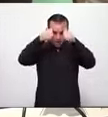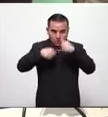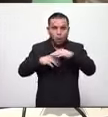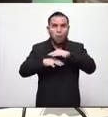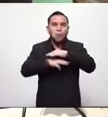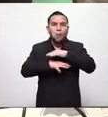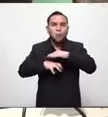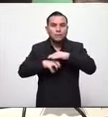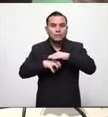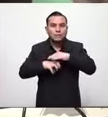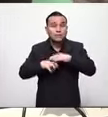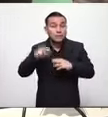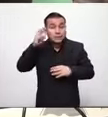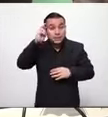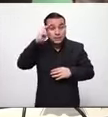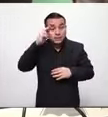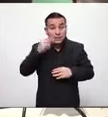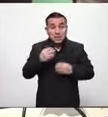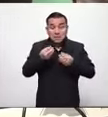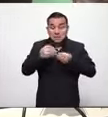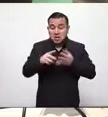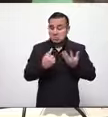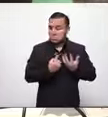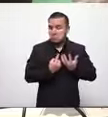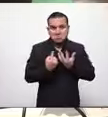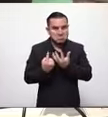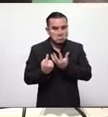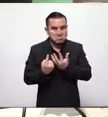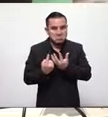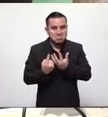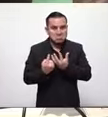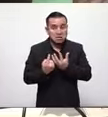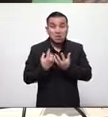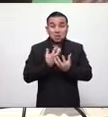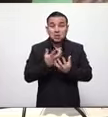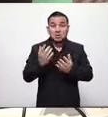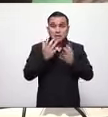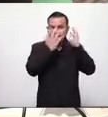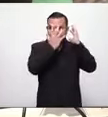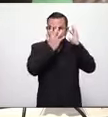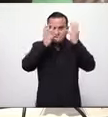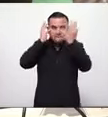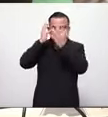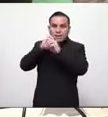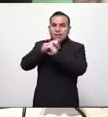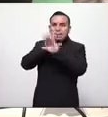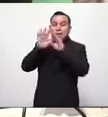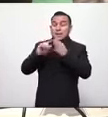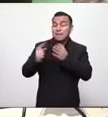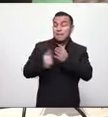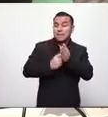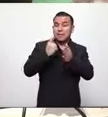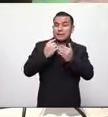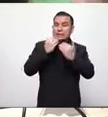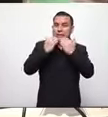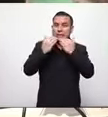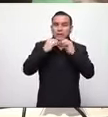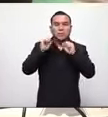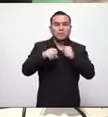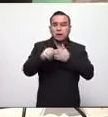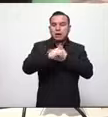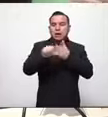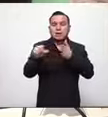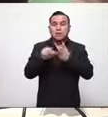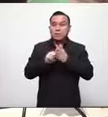se ha perdido el liderazgo se les está cayendo las máscaras primero dijeron que no se podía salir de la asamblea